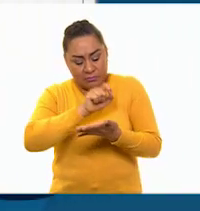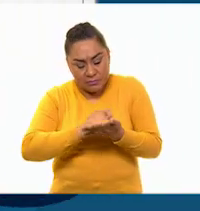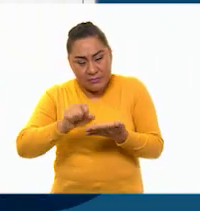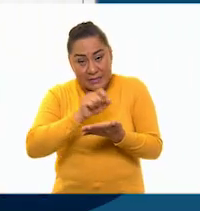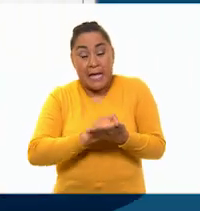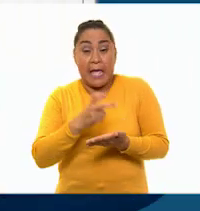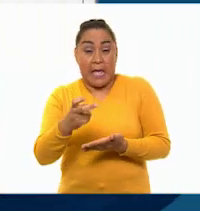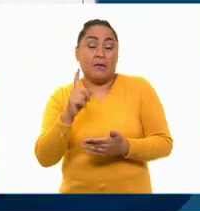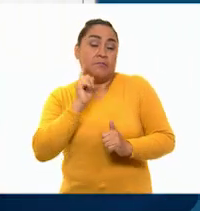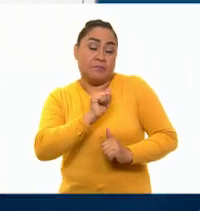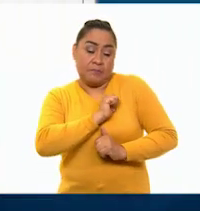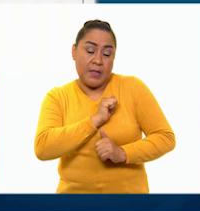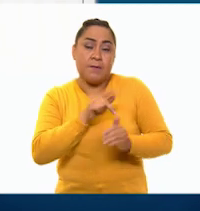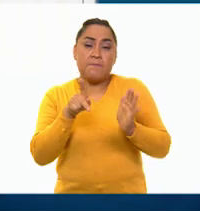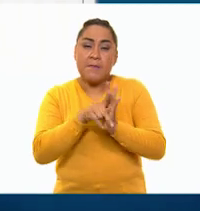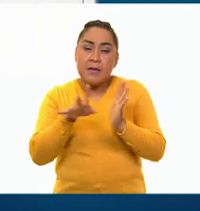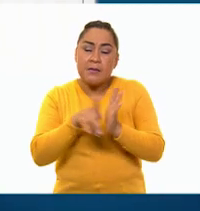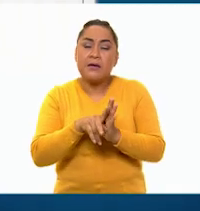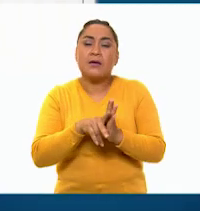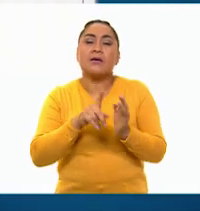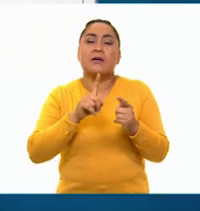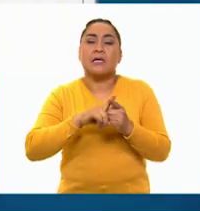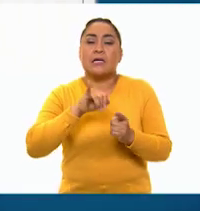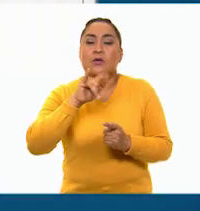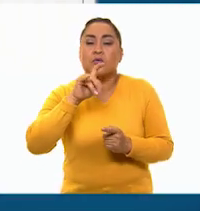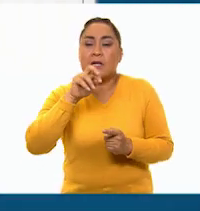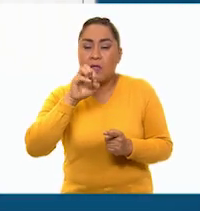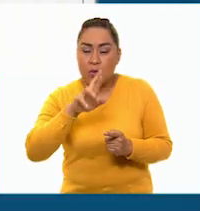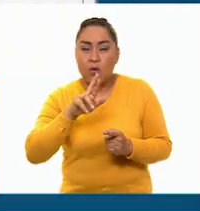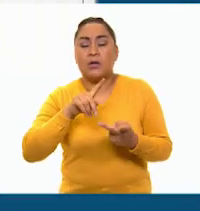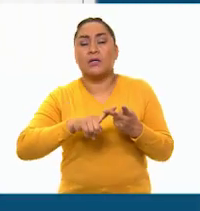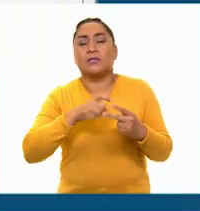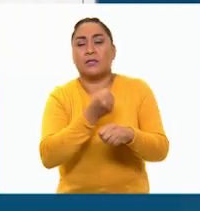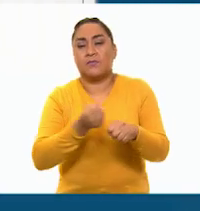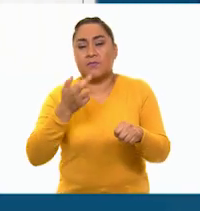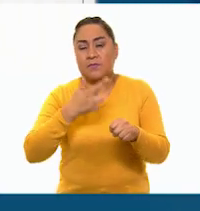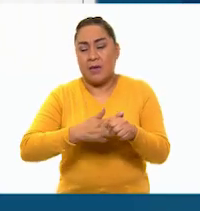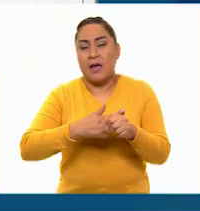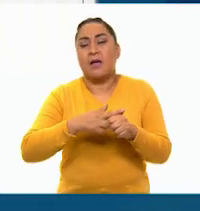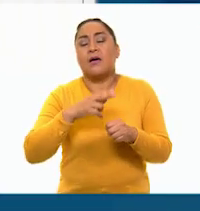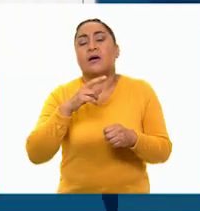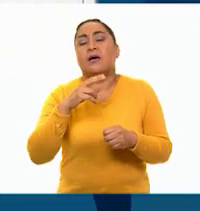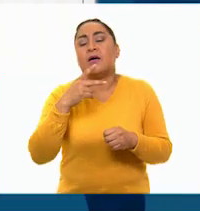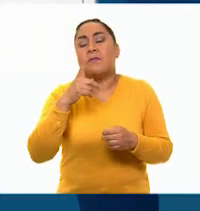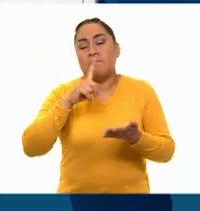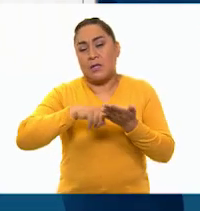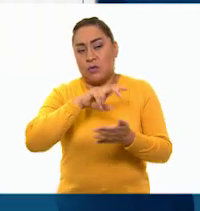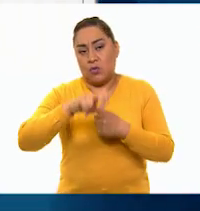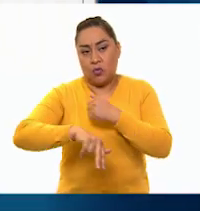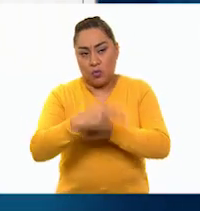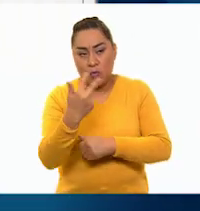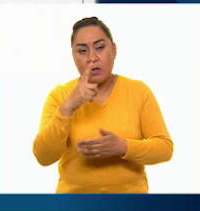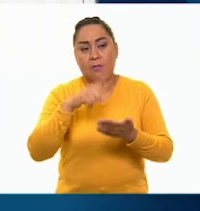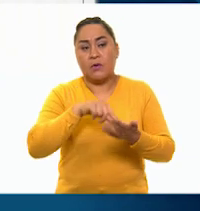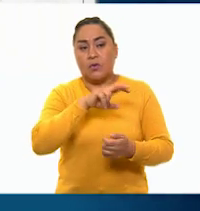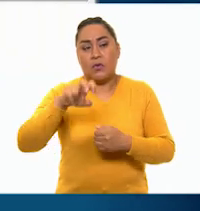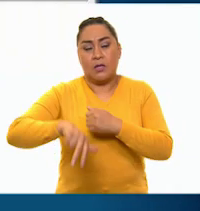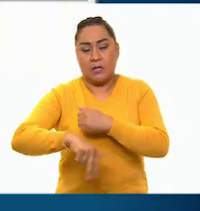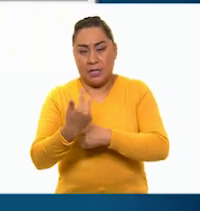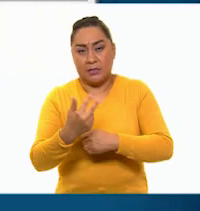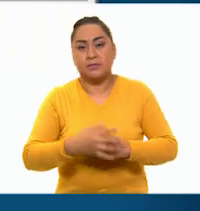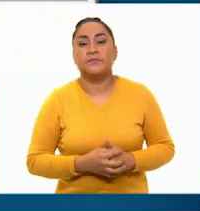insurgente laboró en los periódicos El Ilustrador Americano y el Seminario Patriótico Americano, 1812-1813.